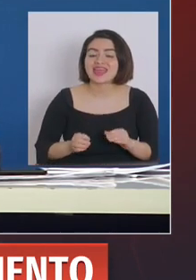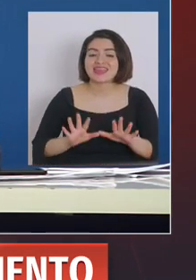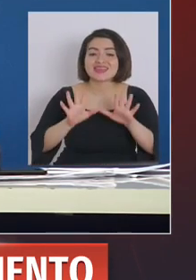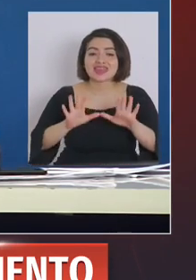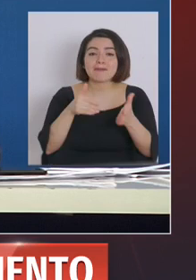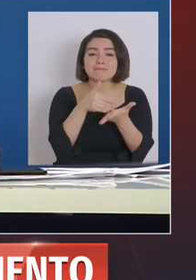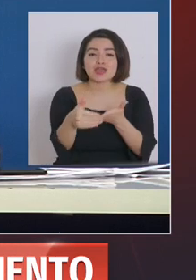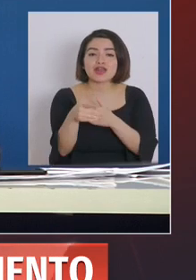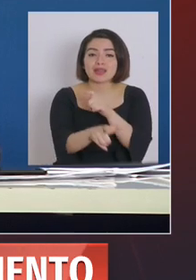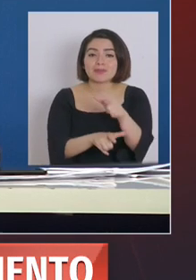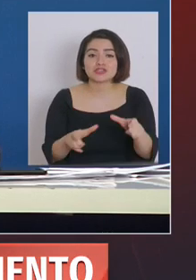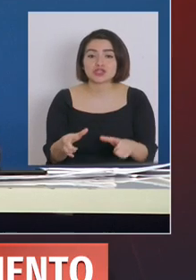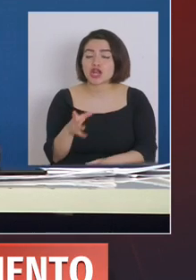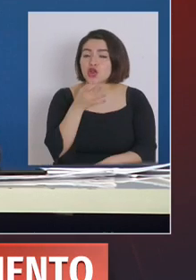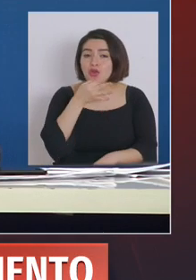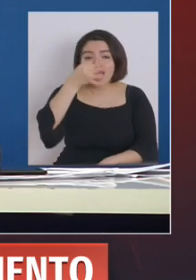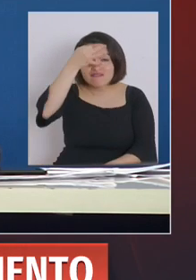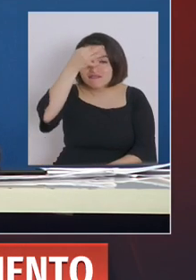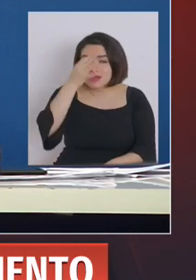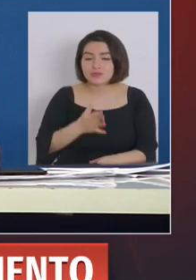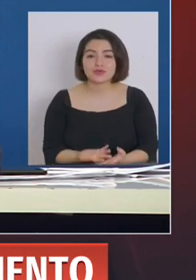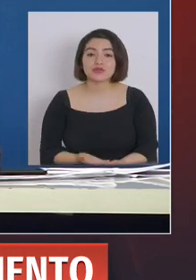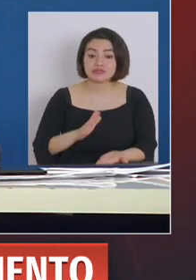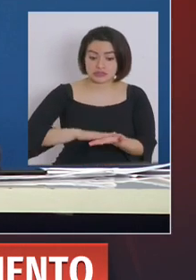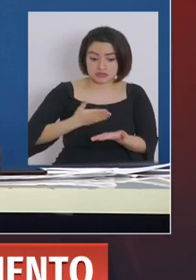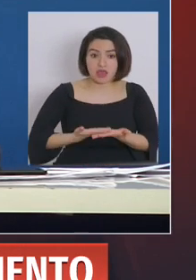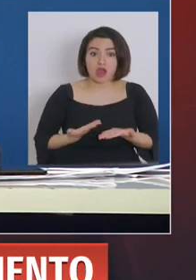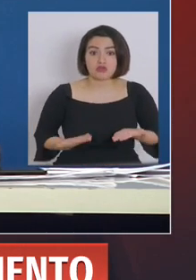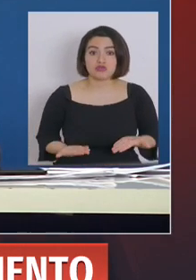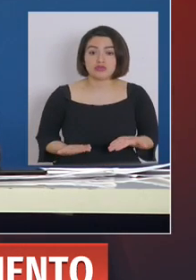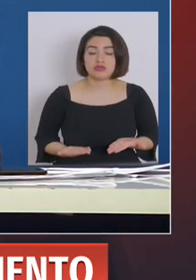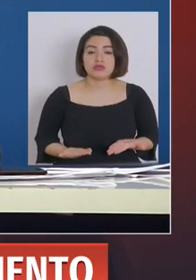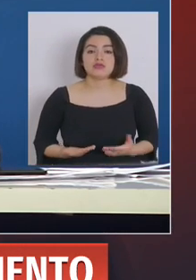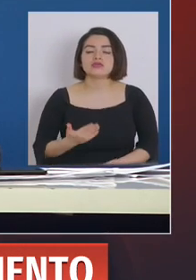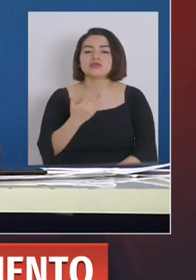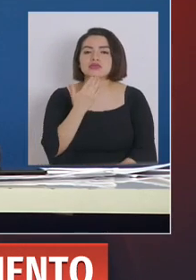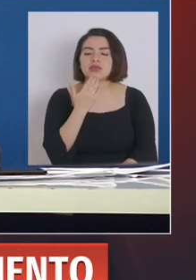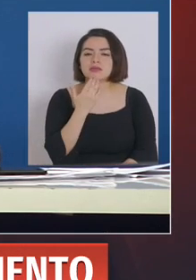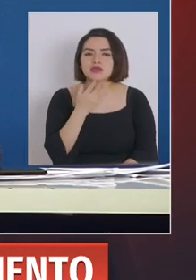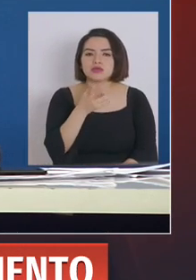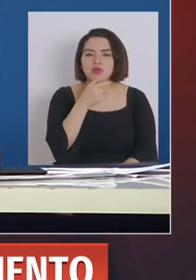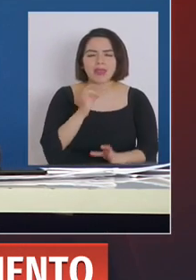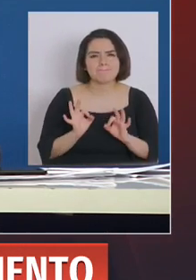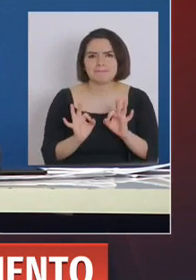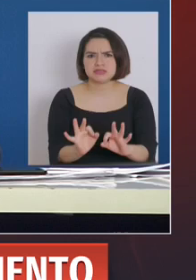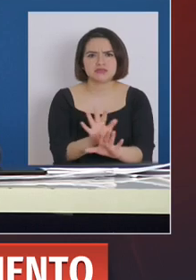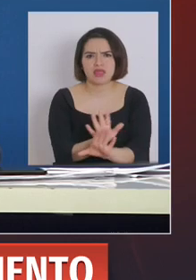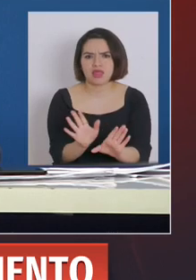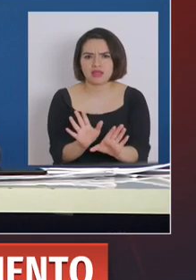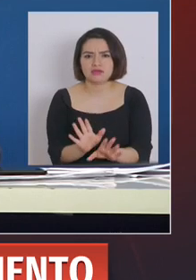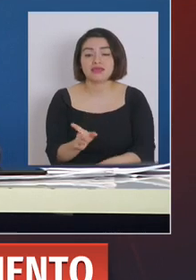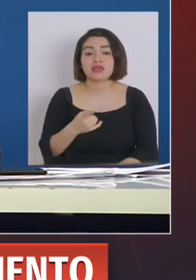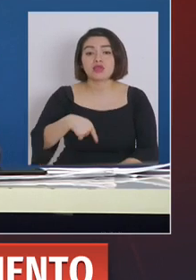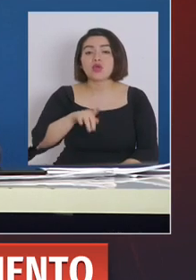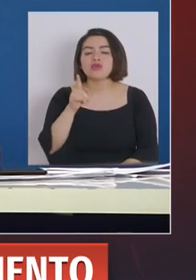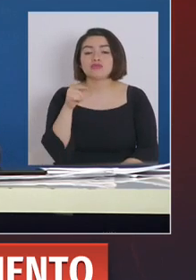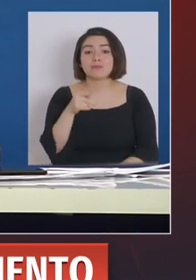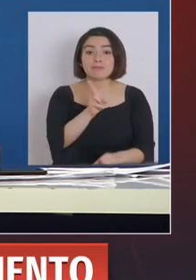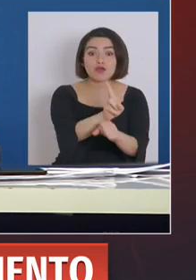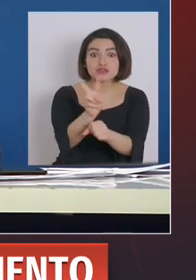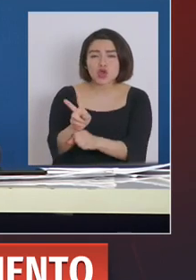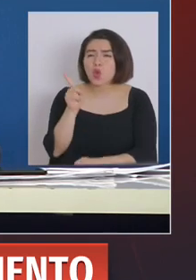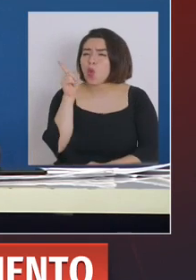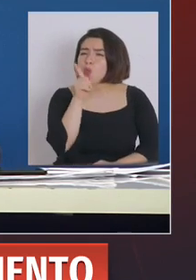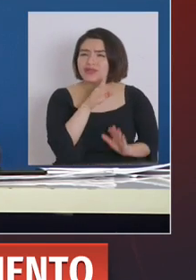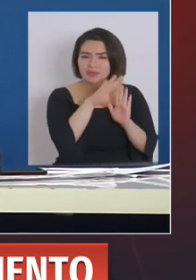millones de personas que no tienen ninguna enfermedad y que no tienen ninguna calificación especial. Así que ellos no están en el último lugar, para